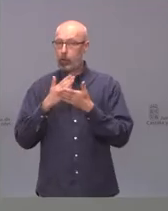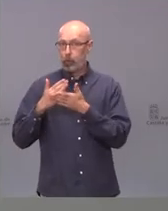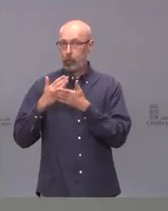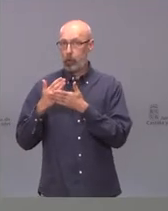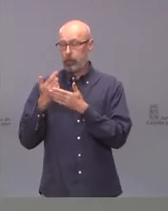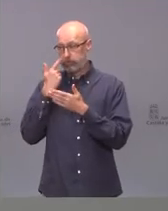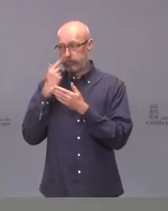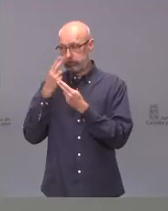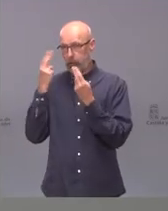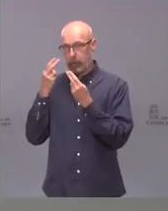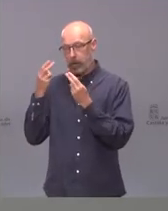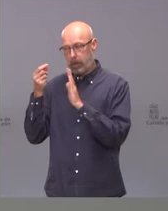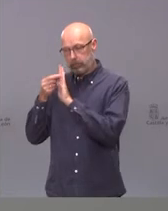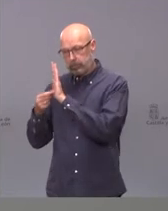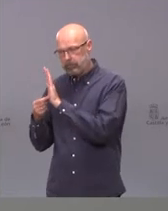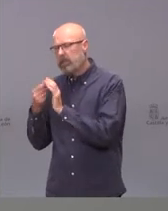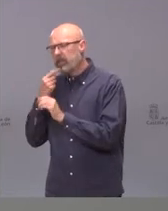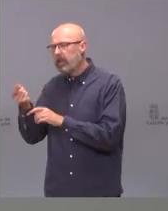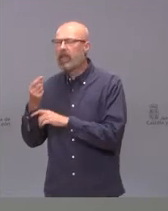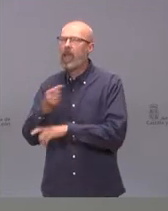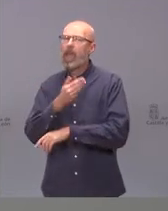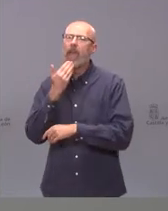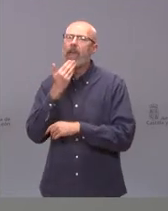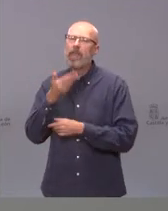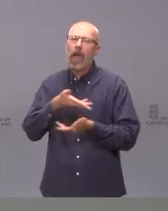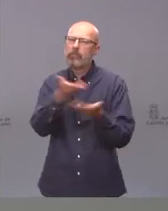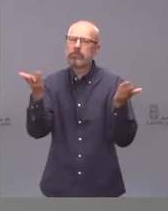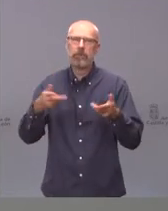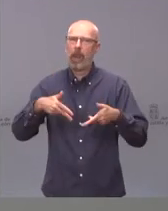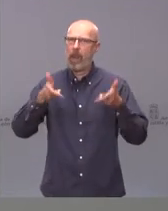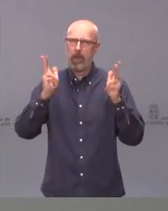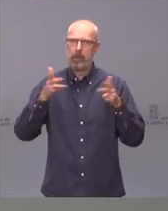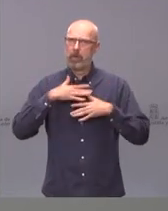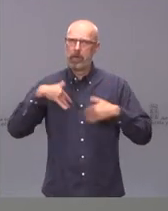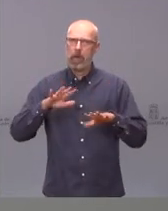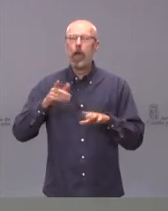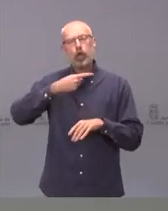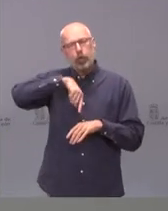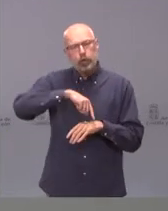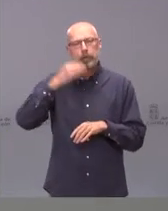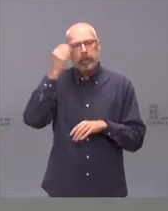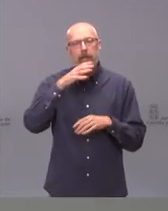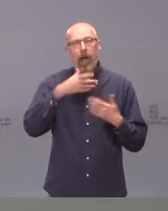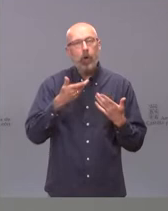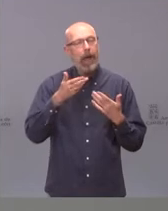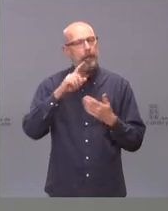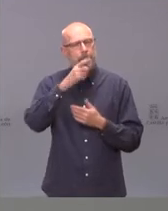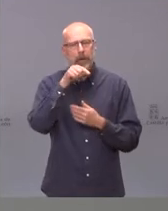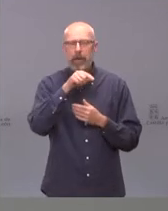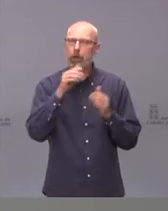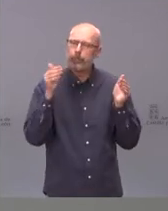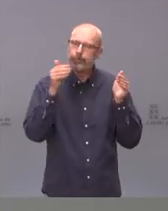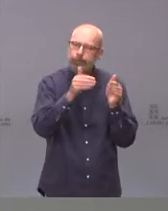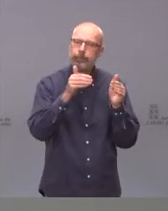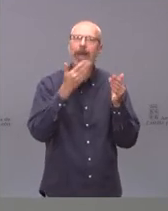evidentemente nosotros creemos y defendemos que sean los de entrada en el momento en el que estamos en mayores de 60 años.